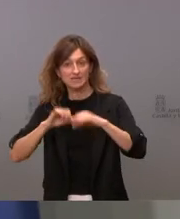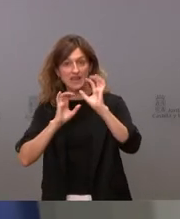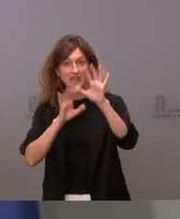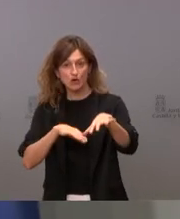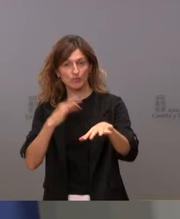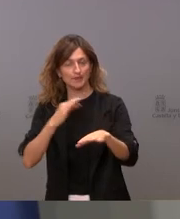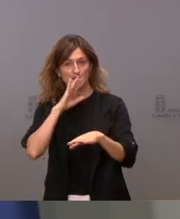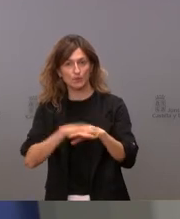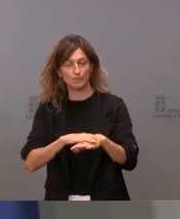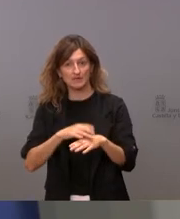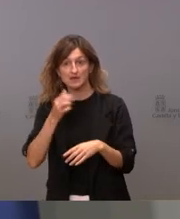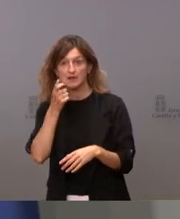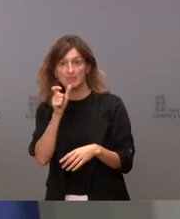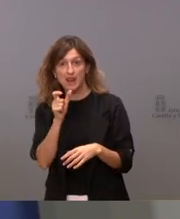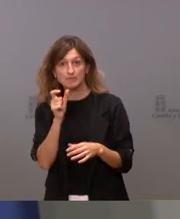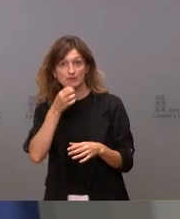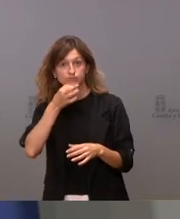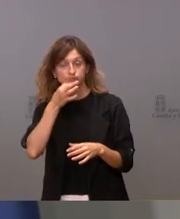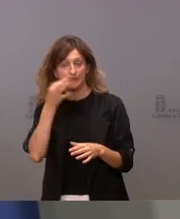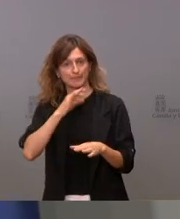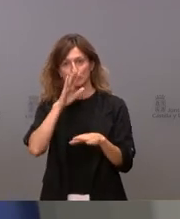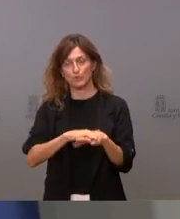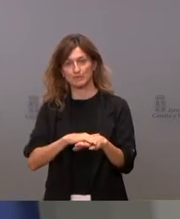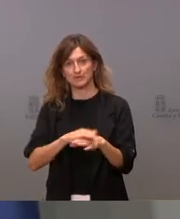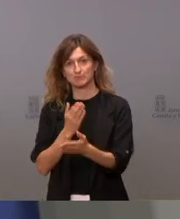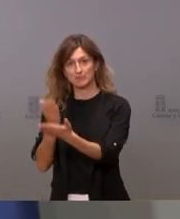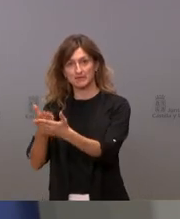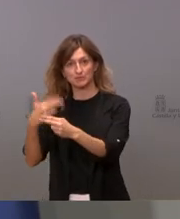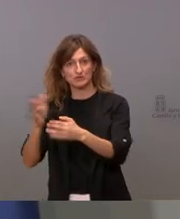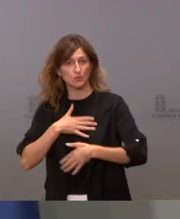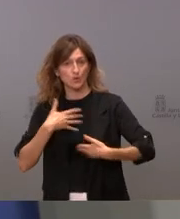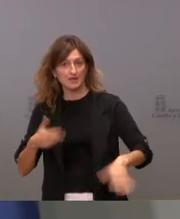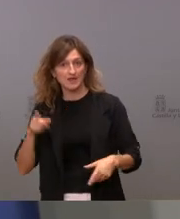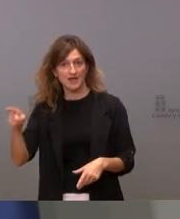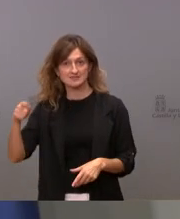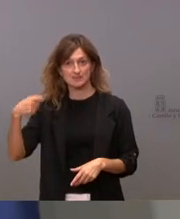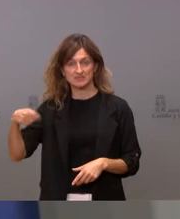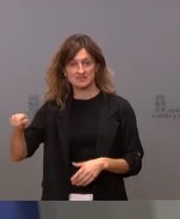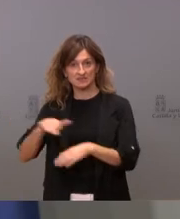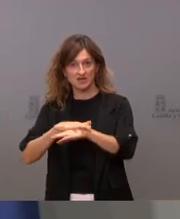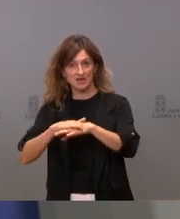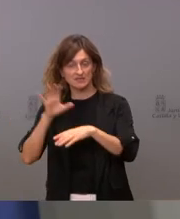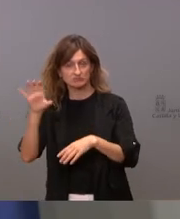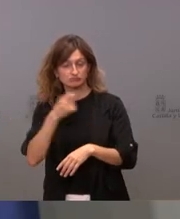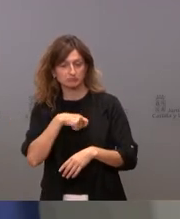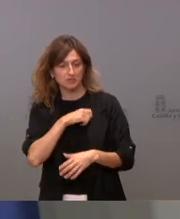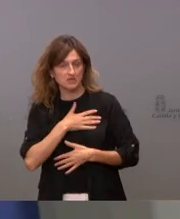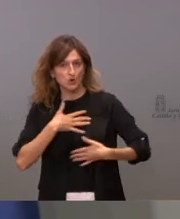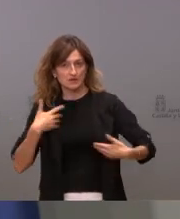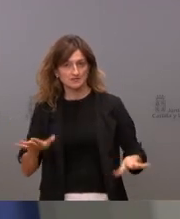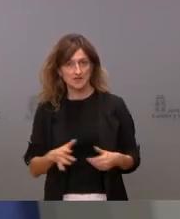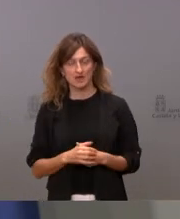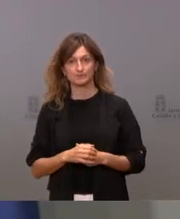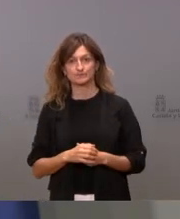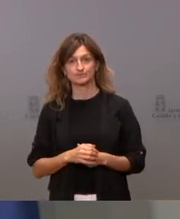que cumpliese su palabra yo creo que es lo que hay que pedirle a un político cualquiera sea este el presidente del gobierno o sea quien sea pero espero